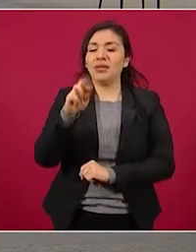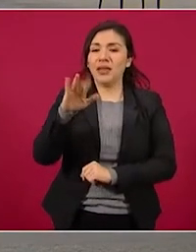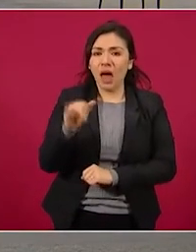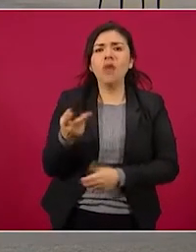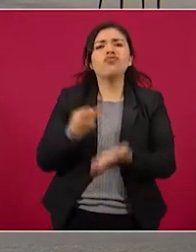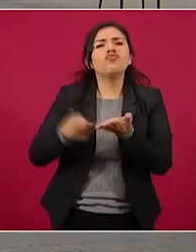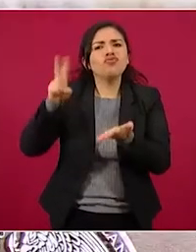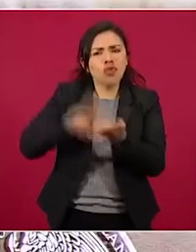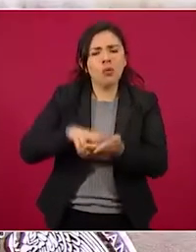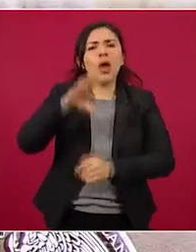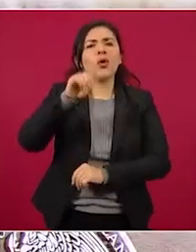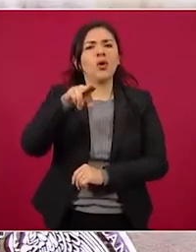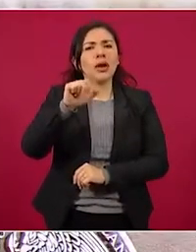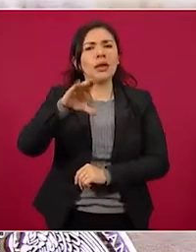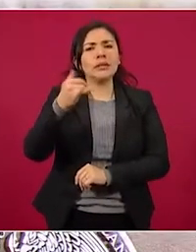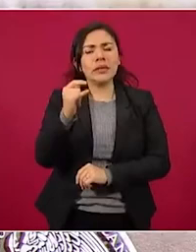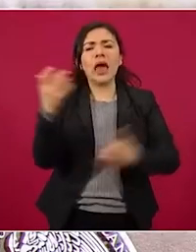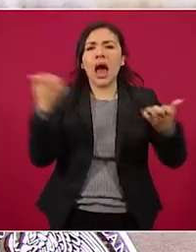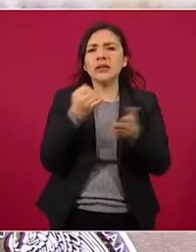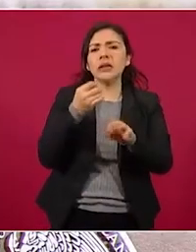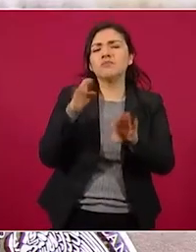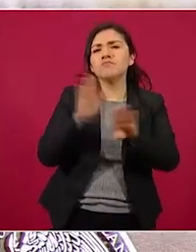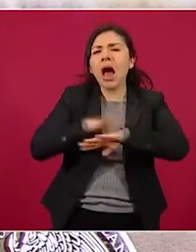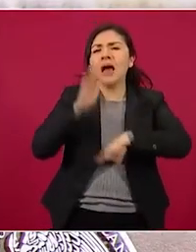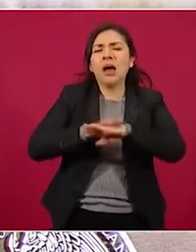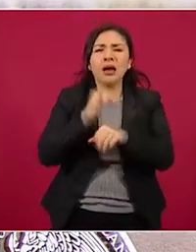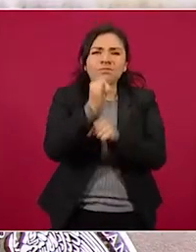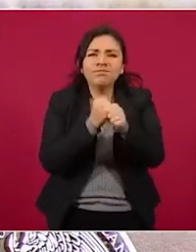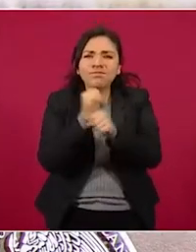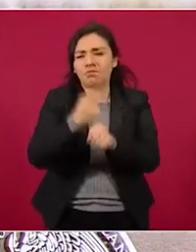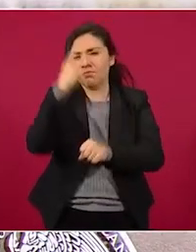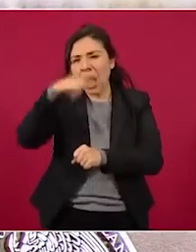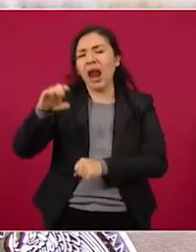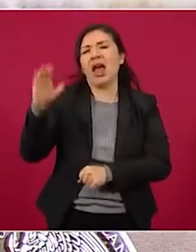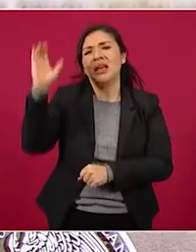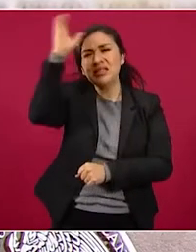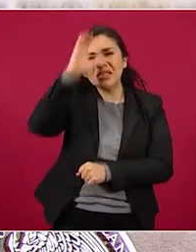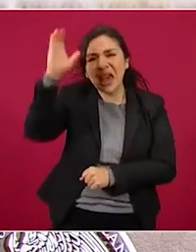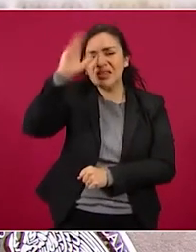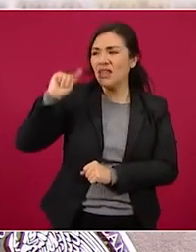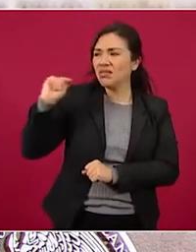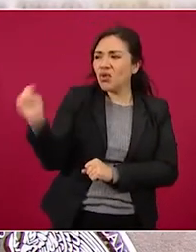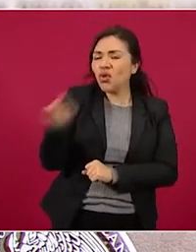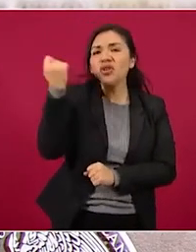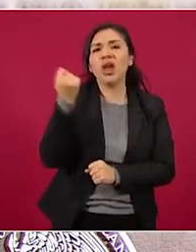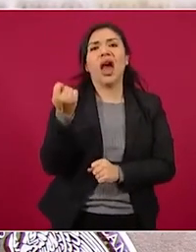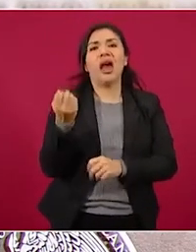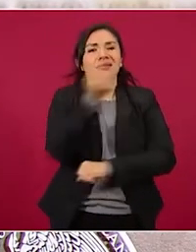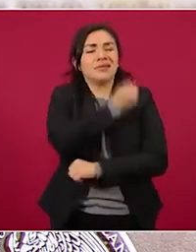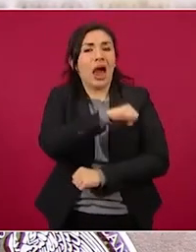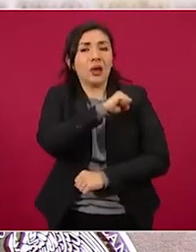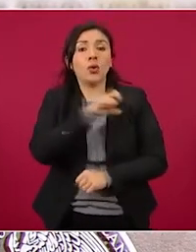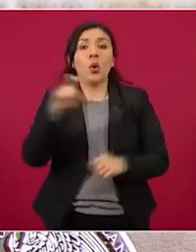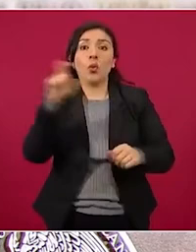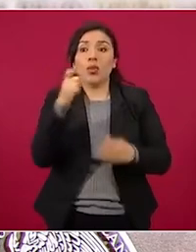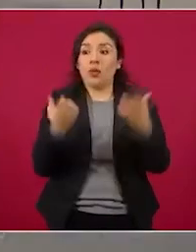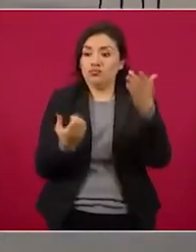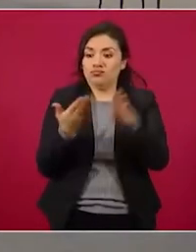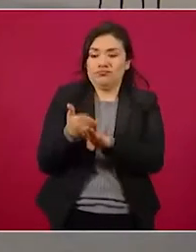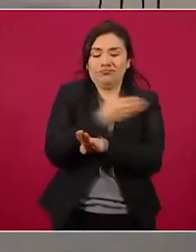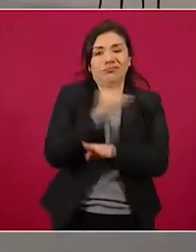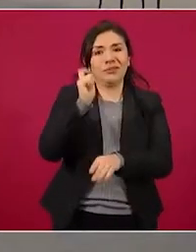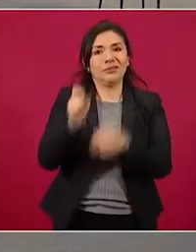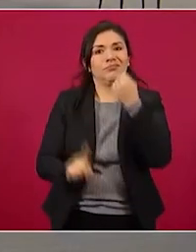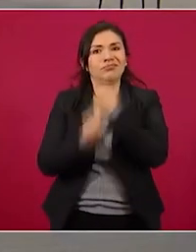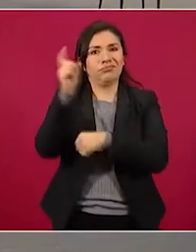investigación científica, desarrollo tecnológico e innovación en salud ante la contingencia de COVID-19.